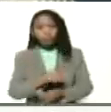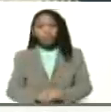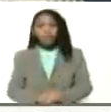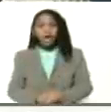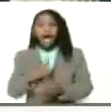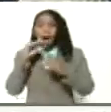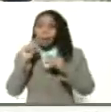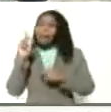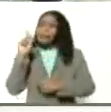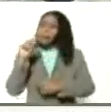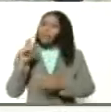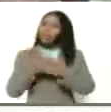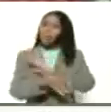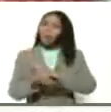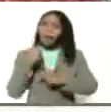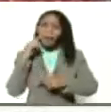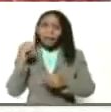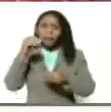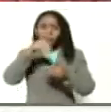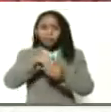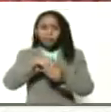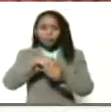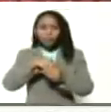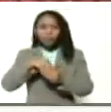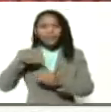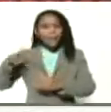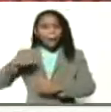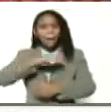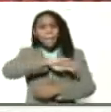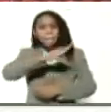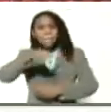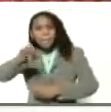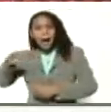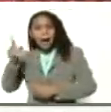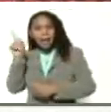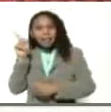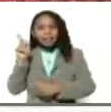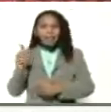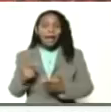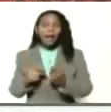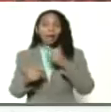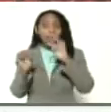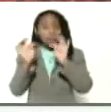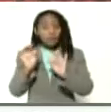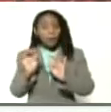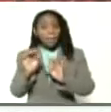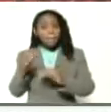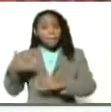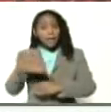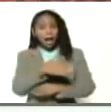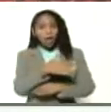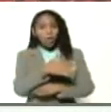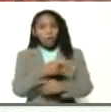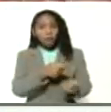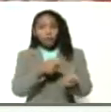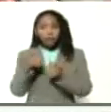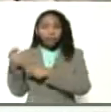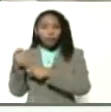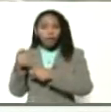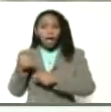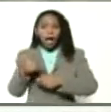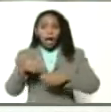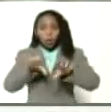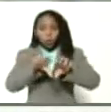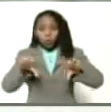sobre el embutido de mar, que es nuestro producto de pescado llevado a mortadela. Una